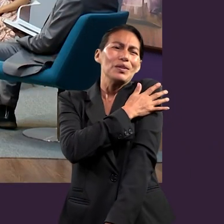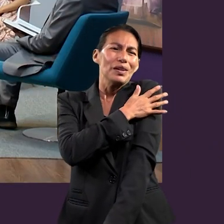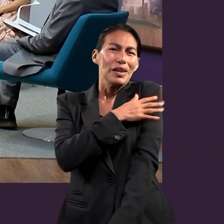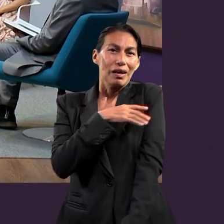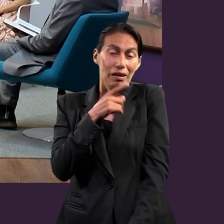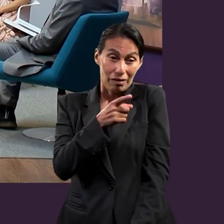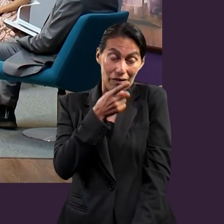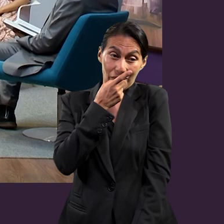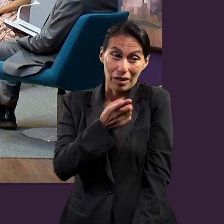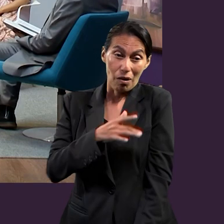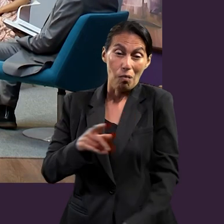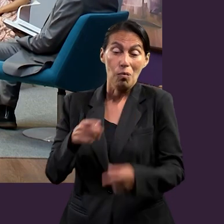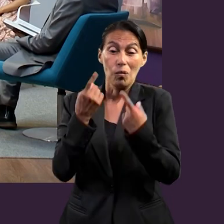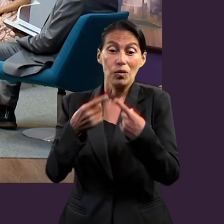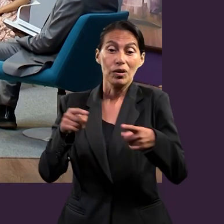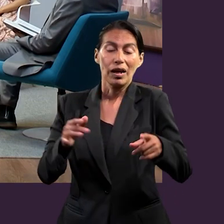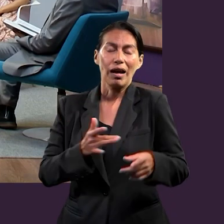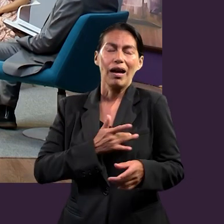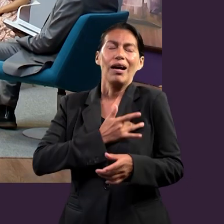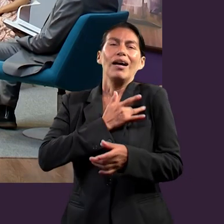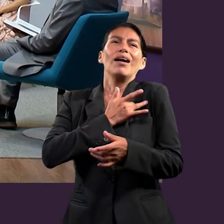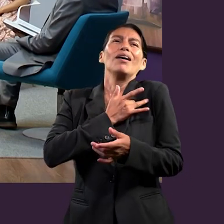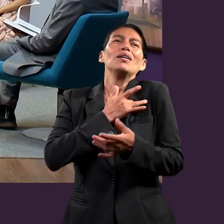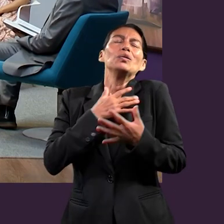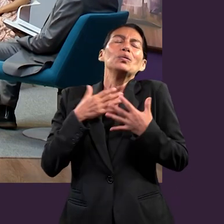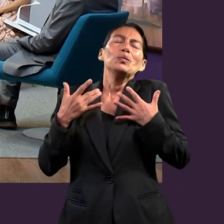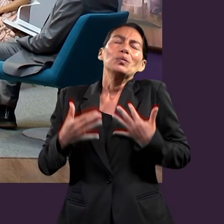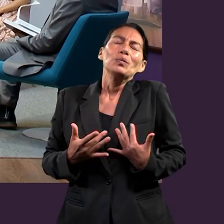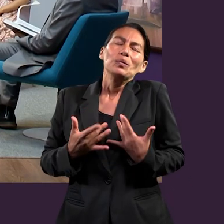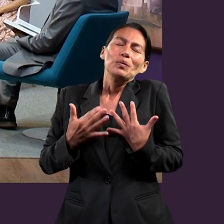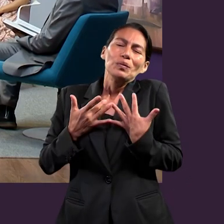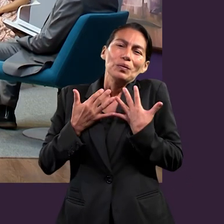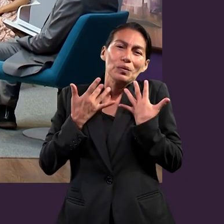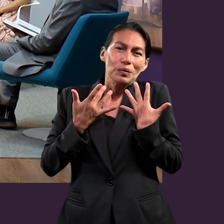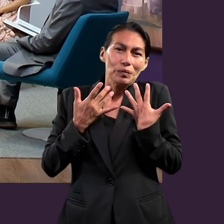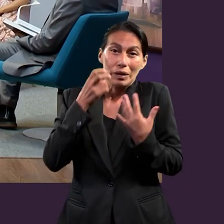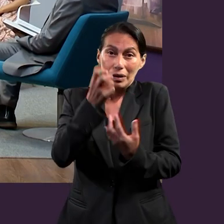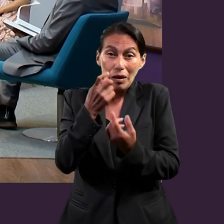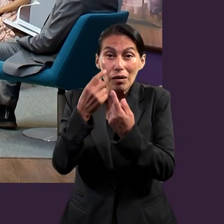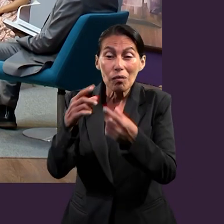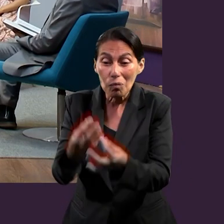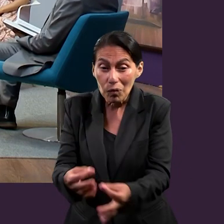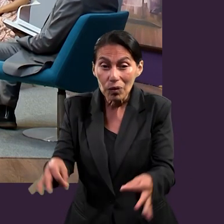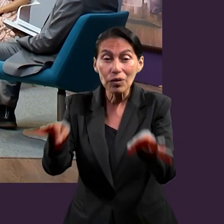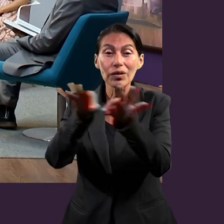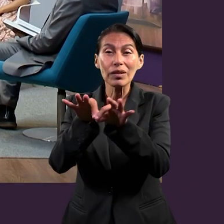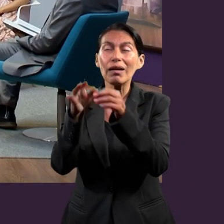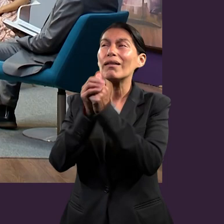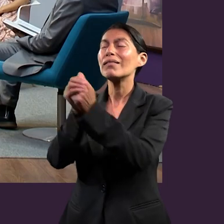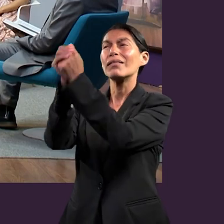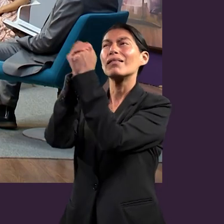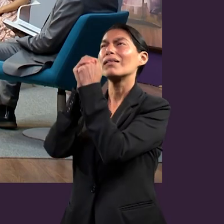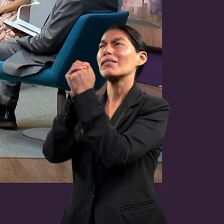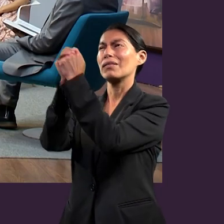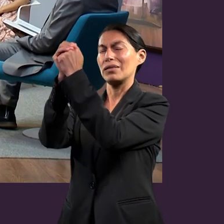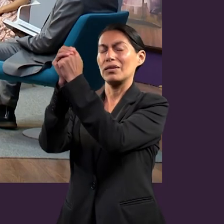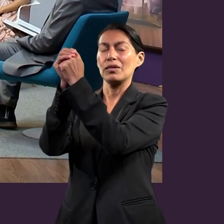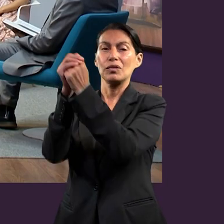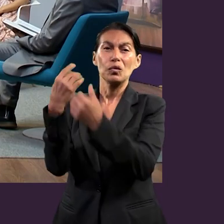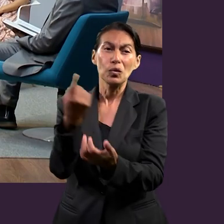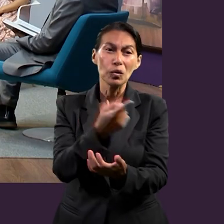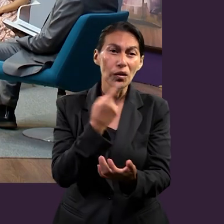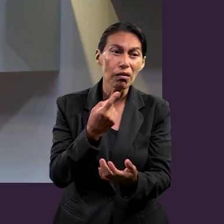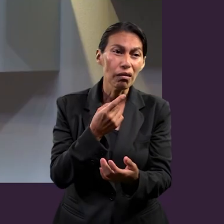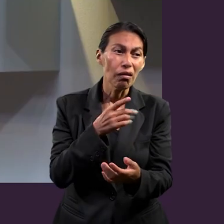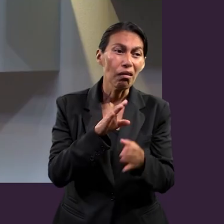llega a nuestro corazón, es muy importante para la adoración, no debiéramos de estar criticando, señalando, si alguien